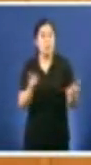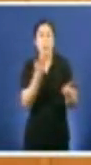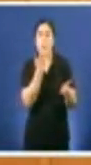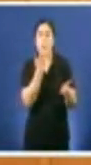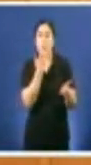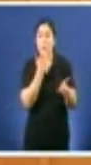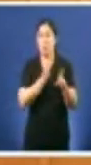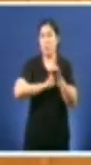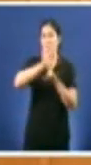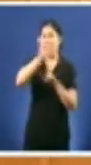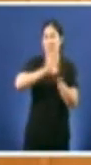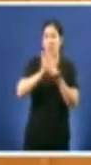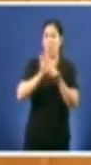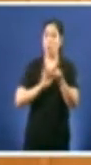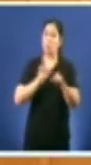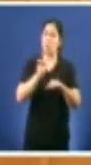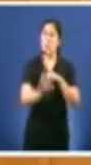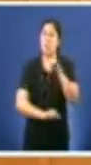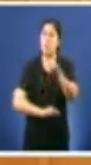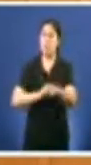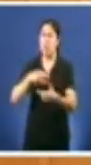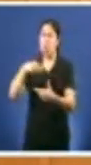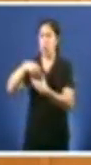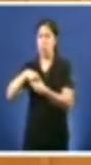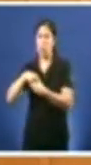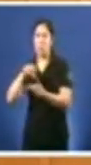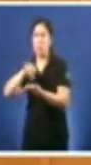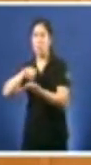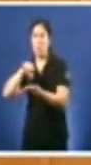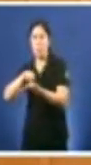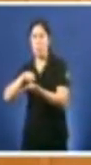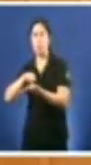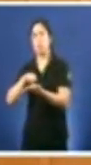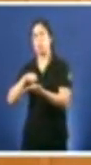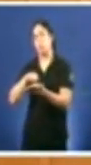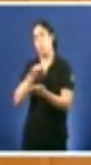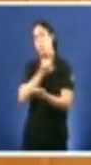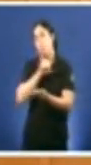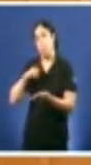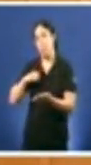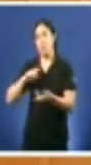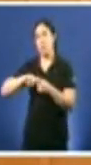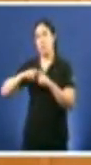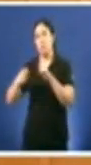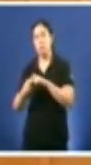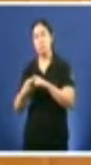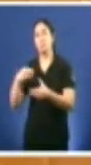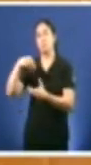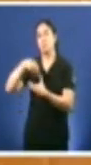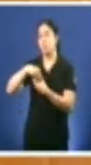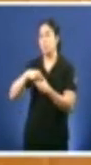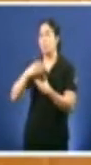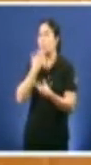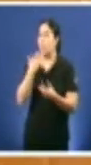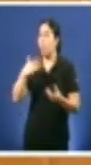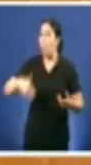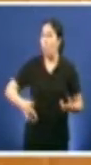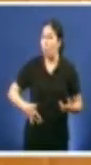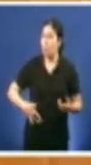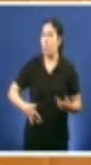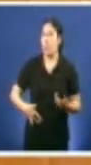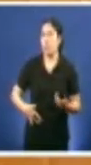comiais na privada concertada como non contamos cale o índice de úlceras por presión da privada concertada